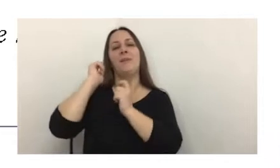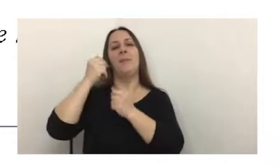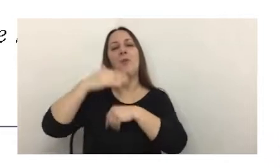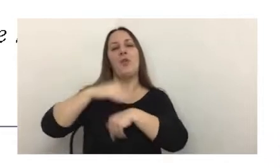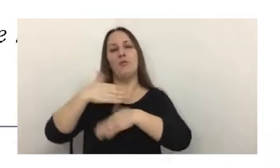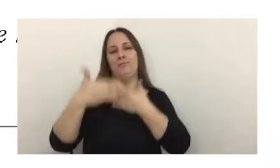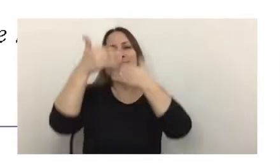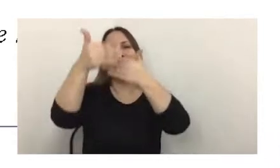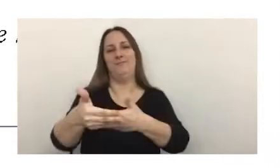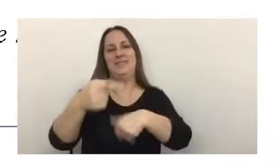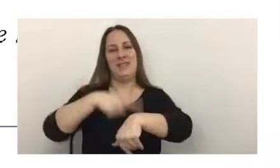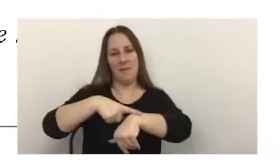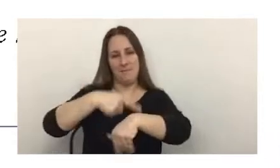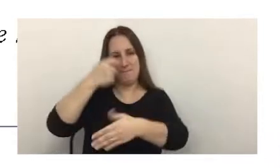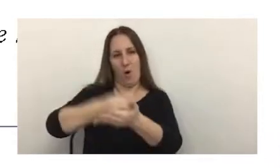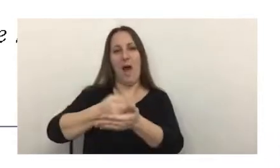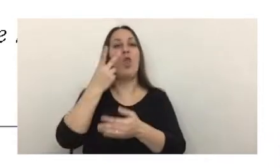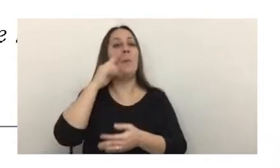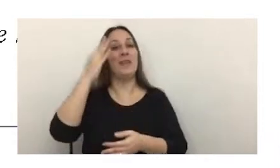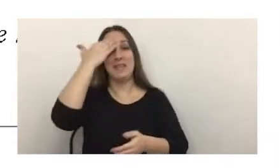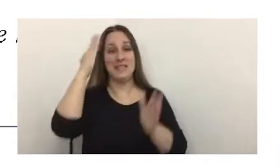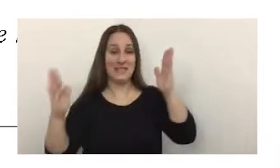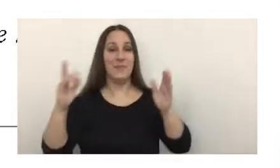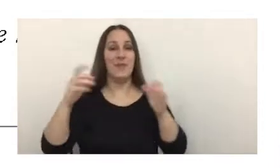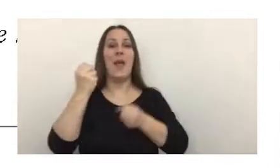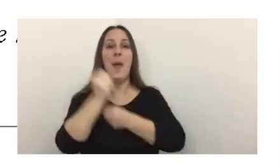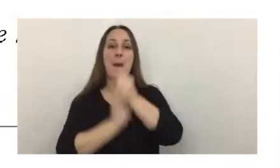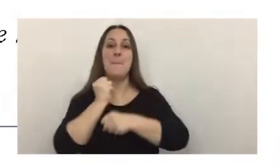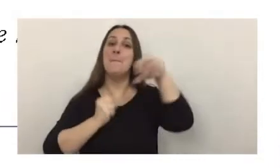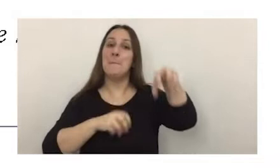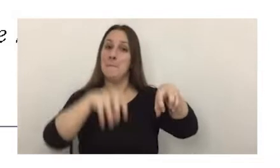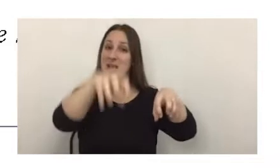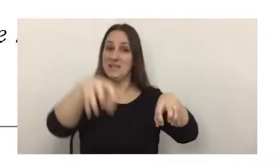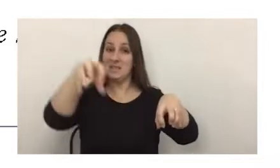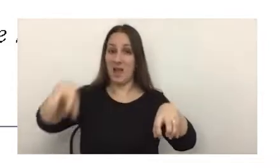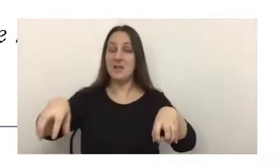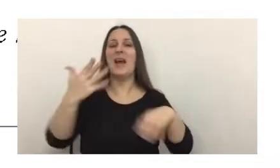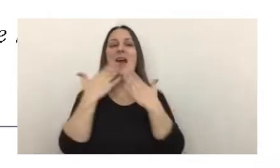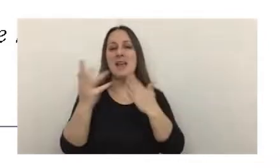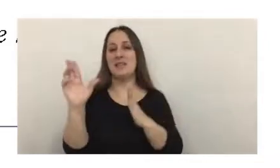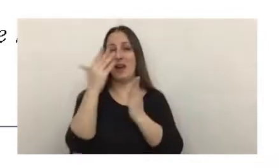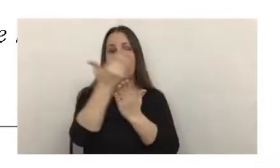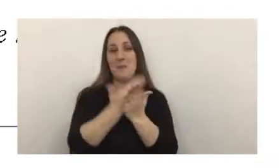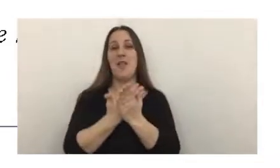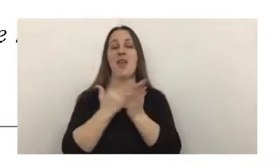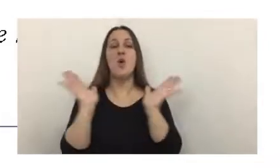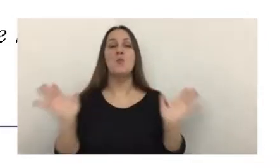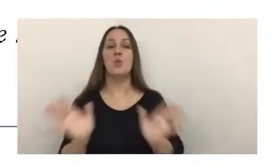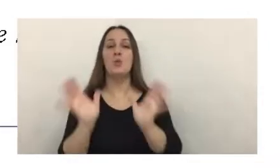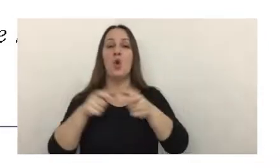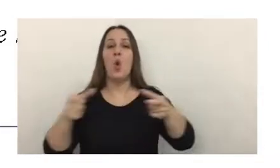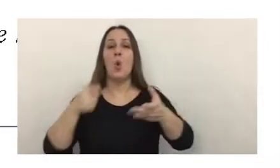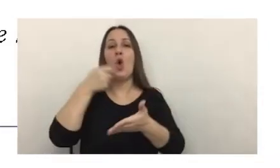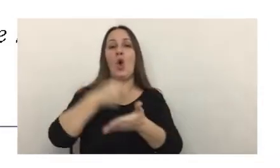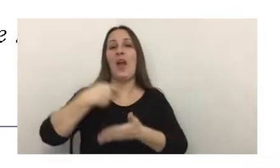el periodo 2015, donde estas empresas gozan, a través de este régimen promocional, de bonos de